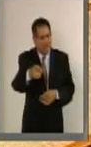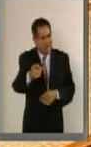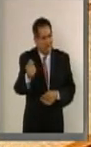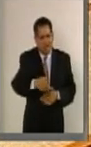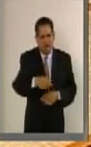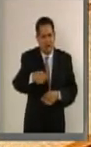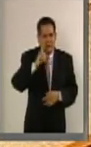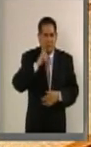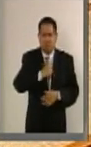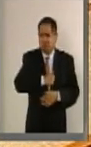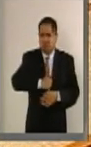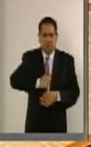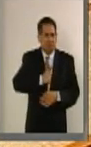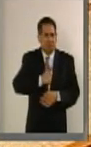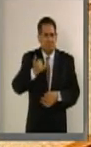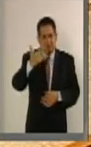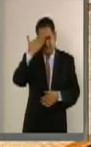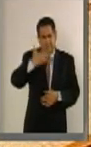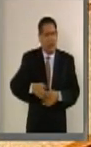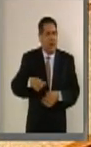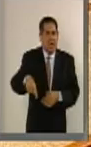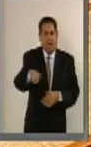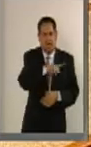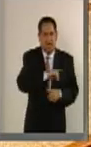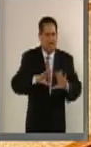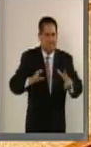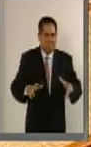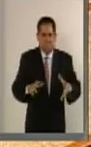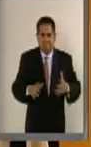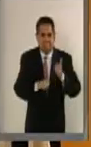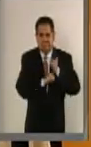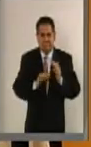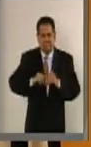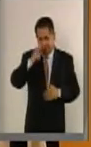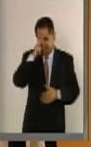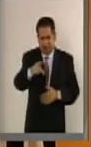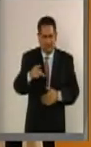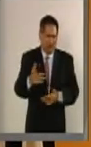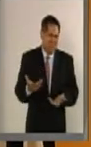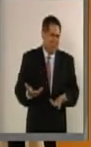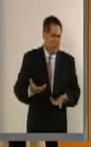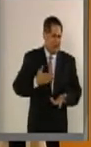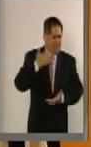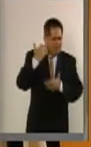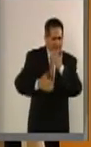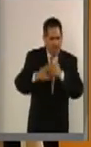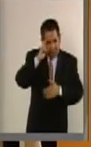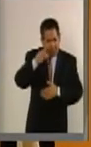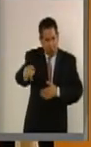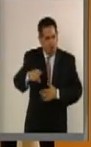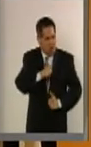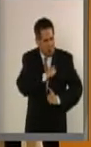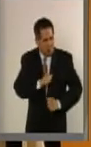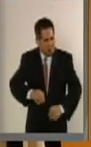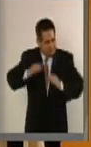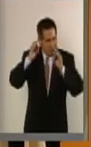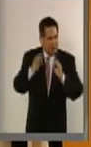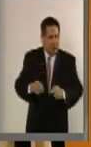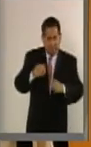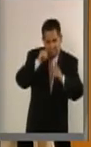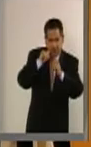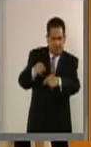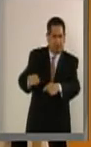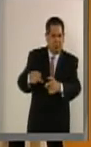terminaron dañando la imagen de la Armada de México, una de las instituciones más confiables a los ojos